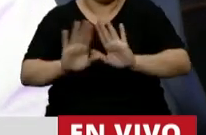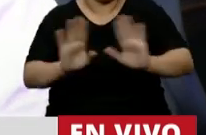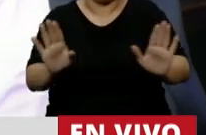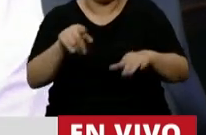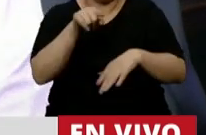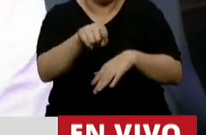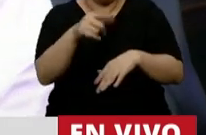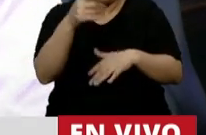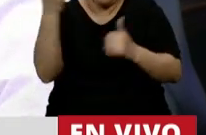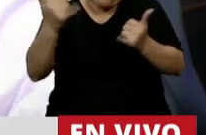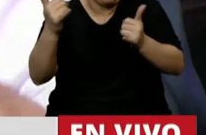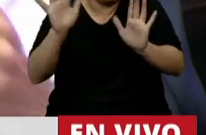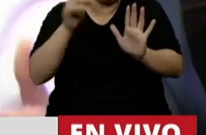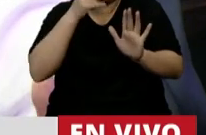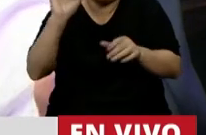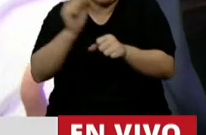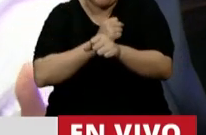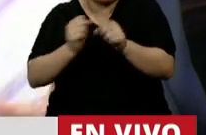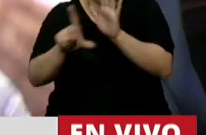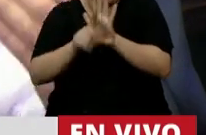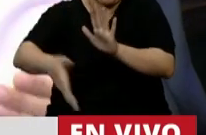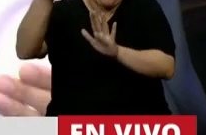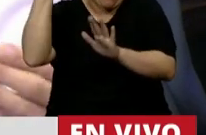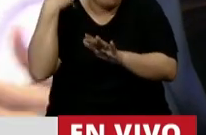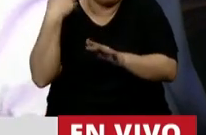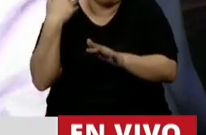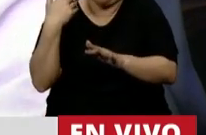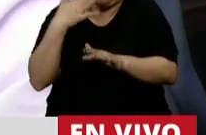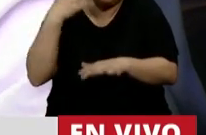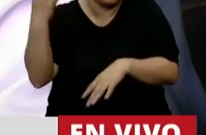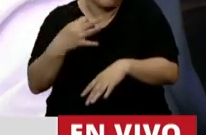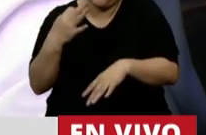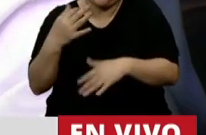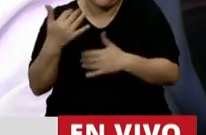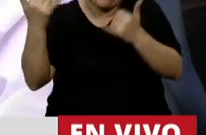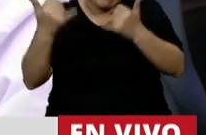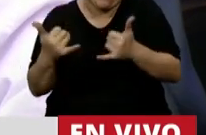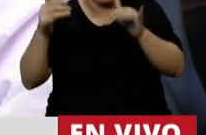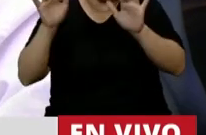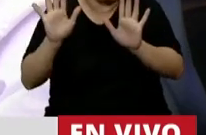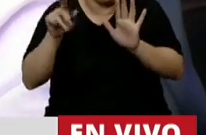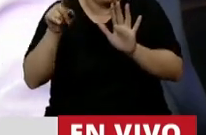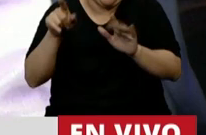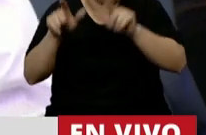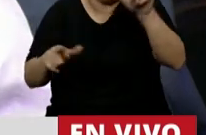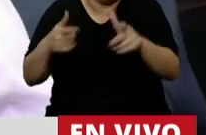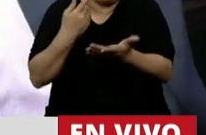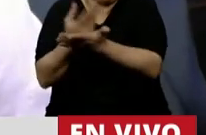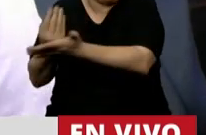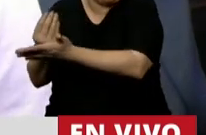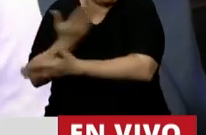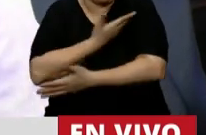pampeanos, porque la ley ya hubiera estado aprobada. Sé que es uno de los pilares de esta gestión, no quizás de la anterior,